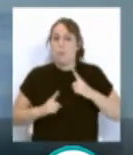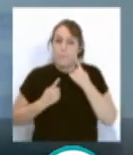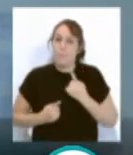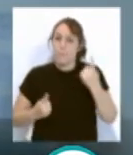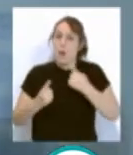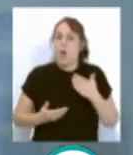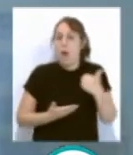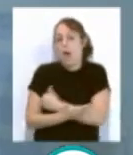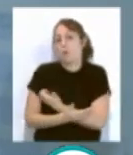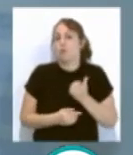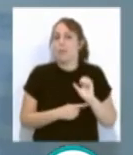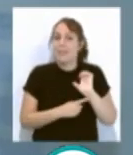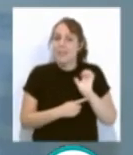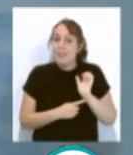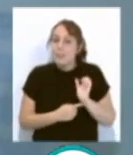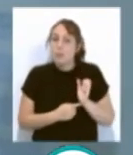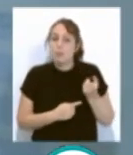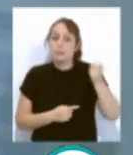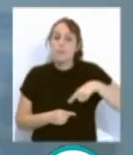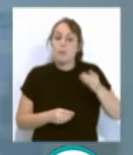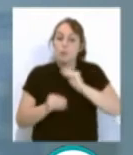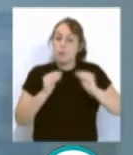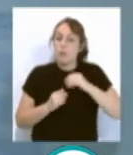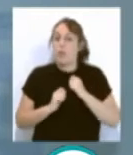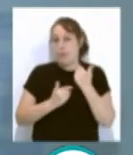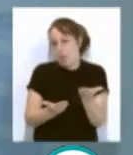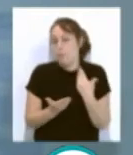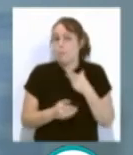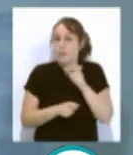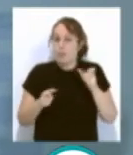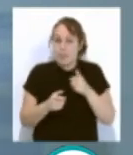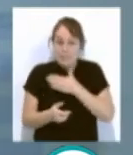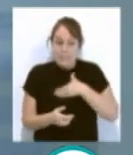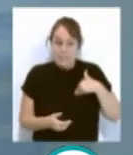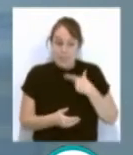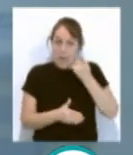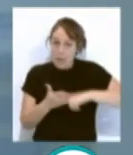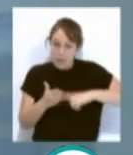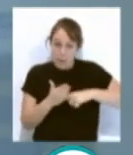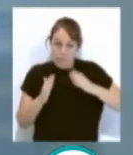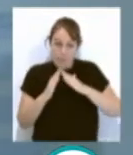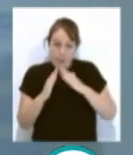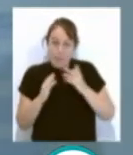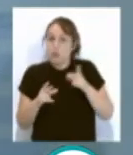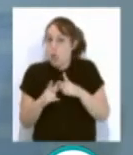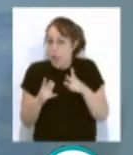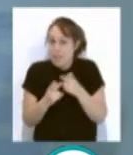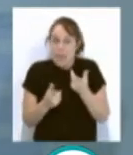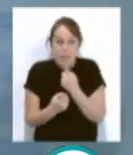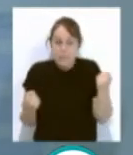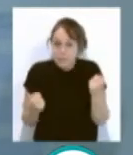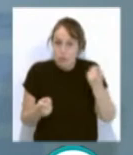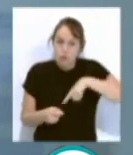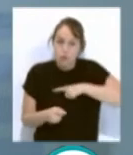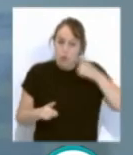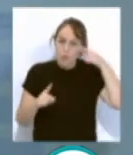como no, ofrecer soluciones a los principales demandantes del registro de viviendas que son aquellas personas que necesitan viviendas de alquiler social. Únimos en este